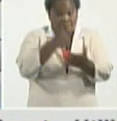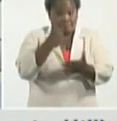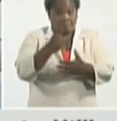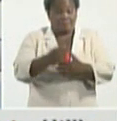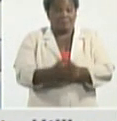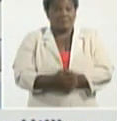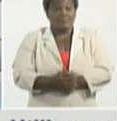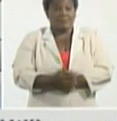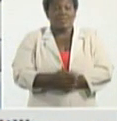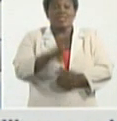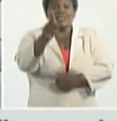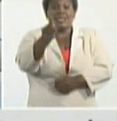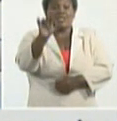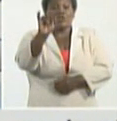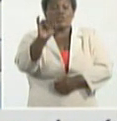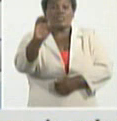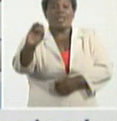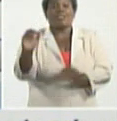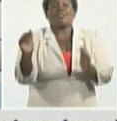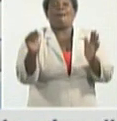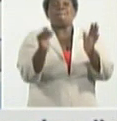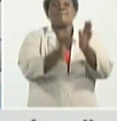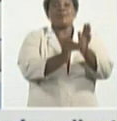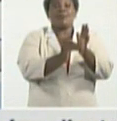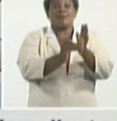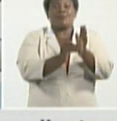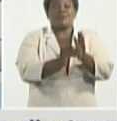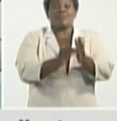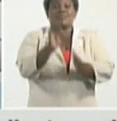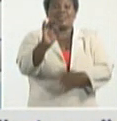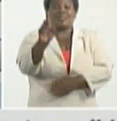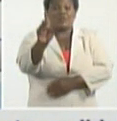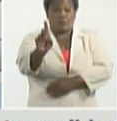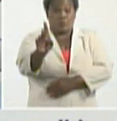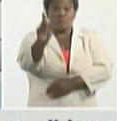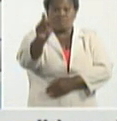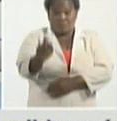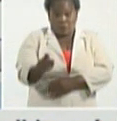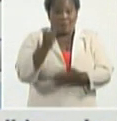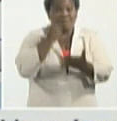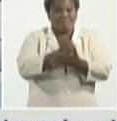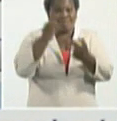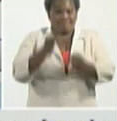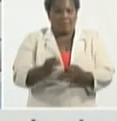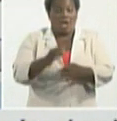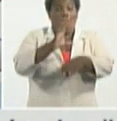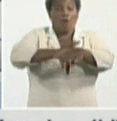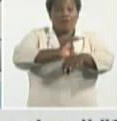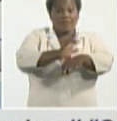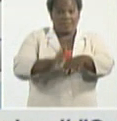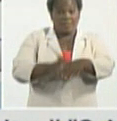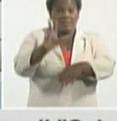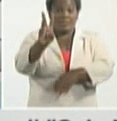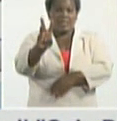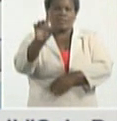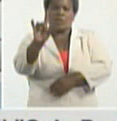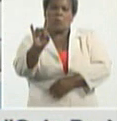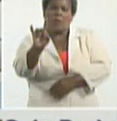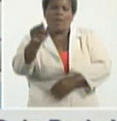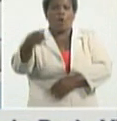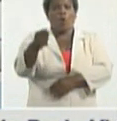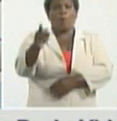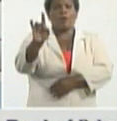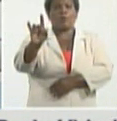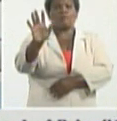160.071 pacientes diagnosticados es el 39.95